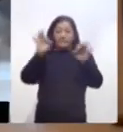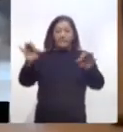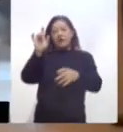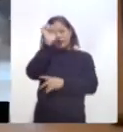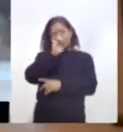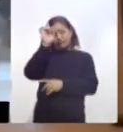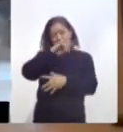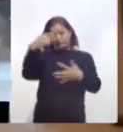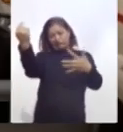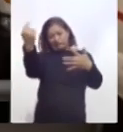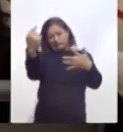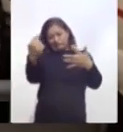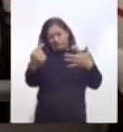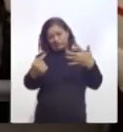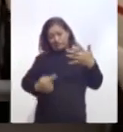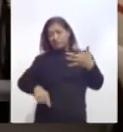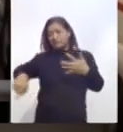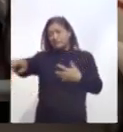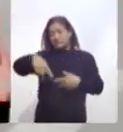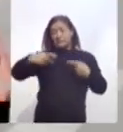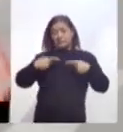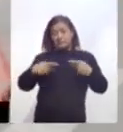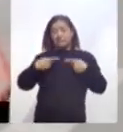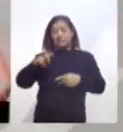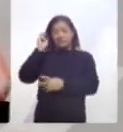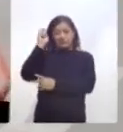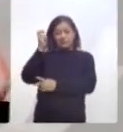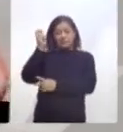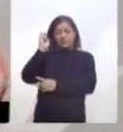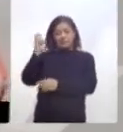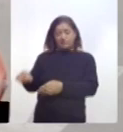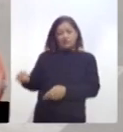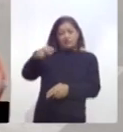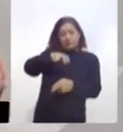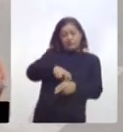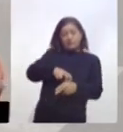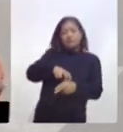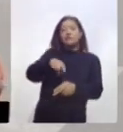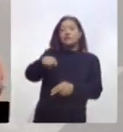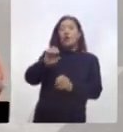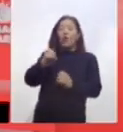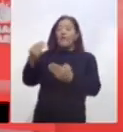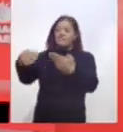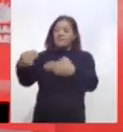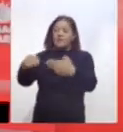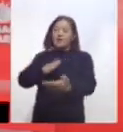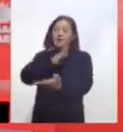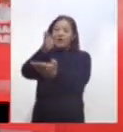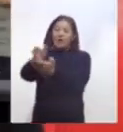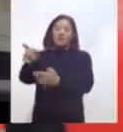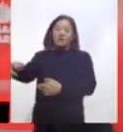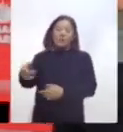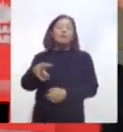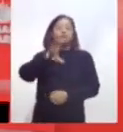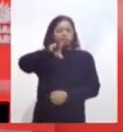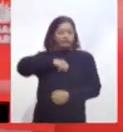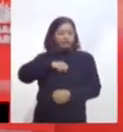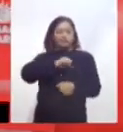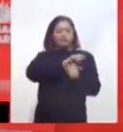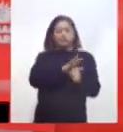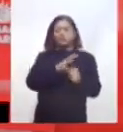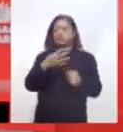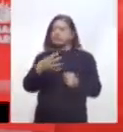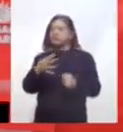recomendaciones para que las personas que hacen uso del transporte público y visitan supermercados tengan menor riesgo de contagio de COVID-19.